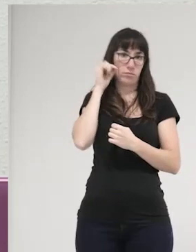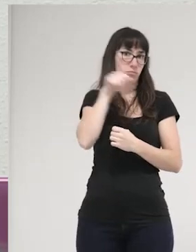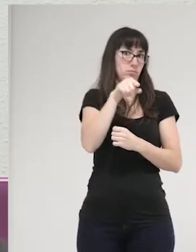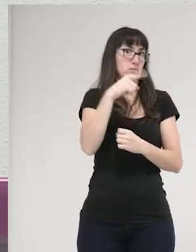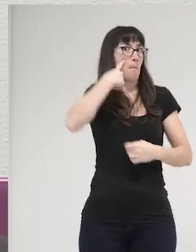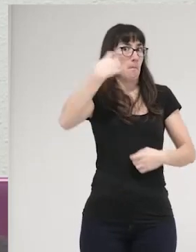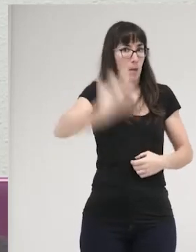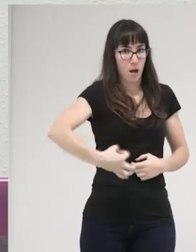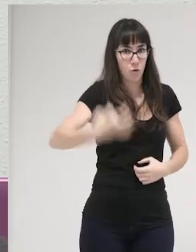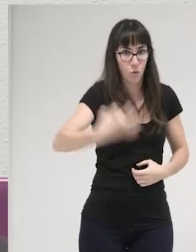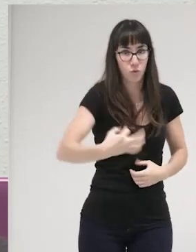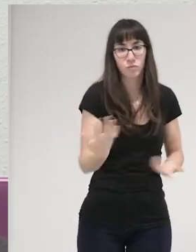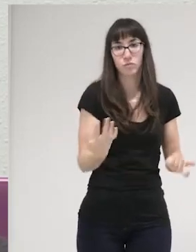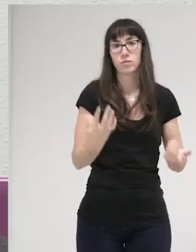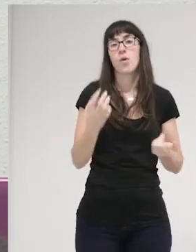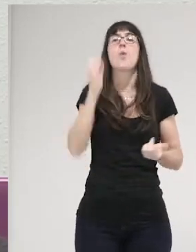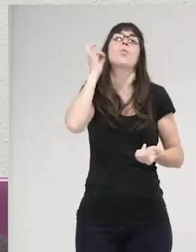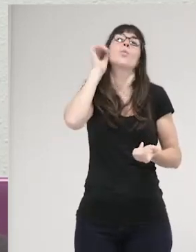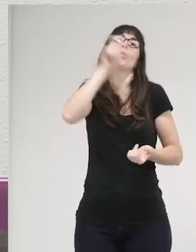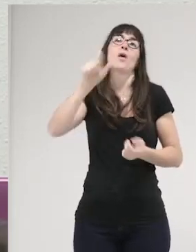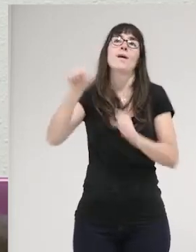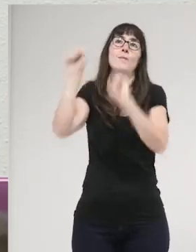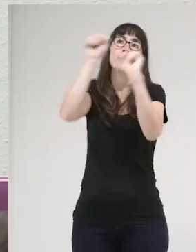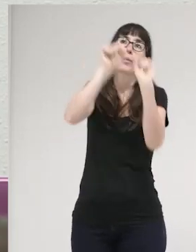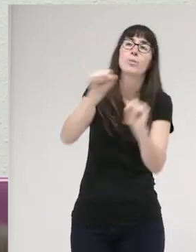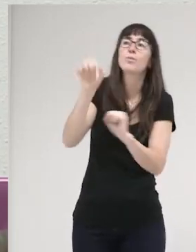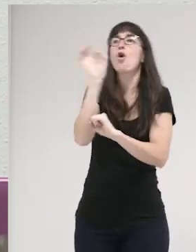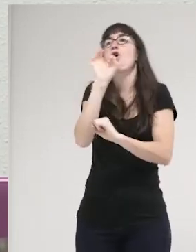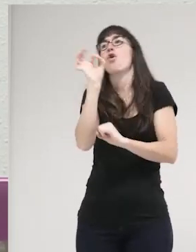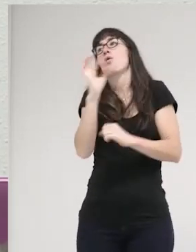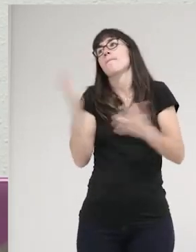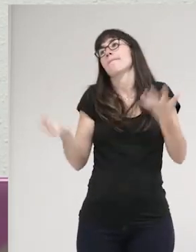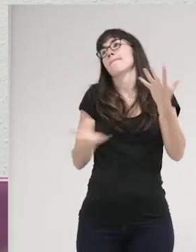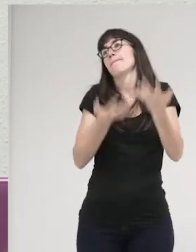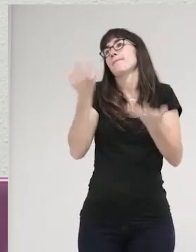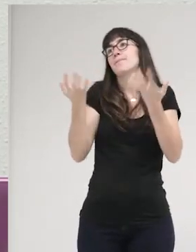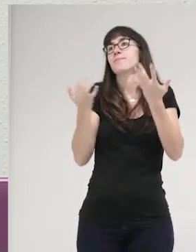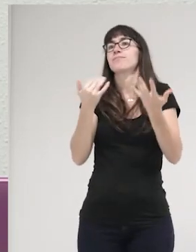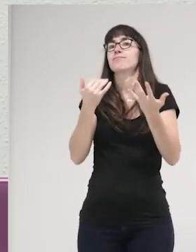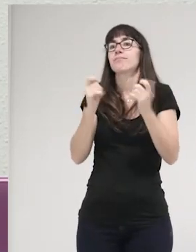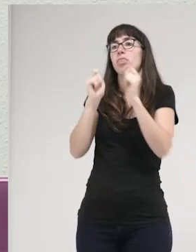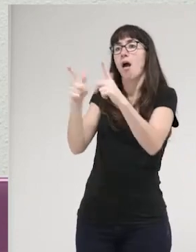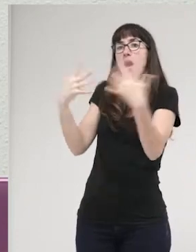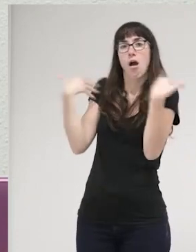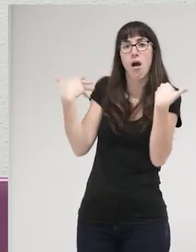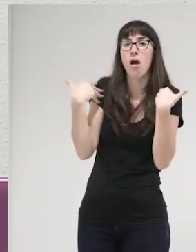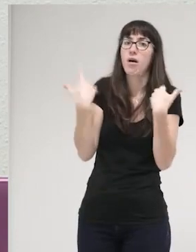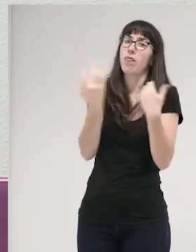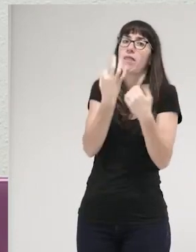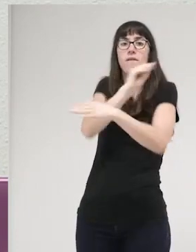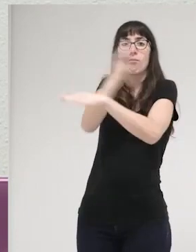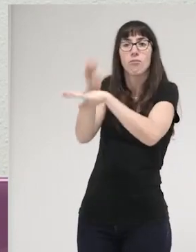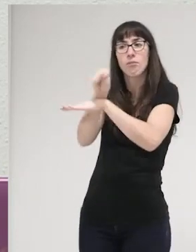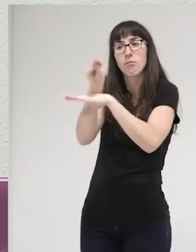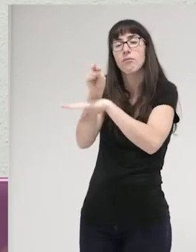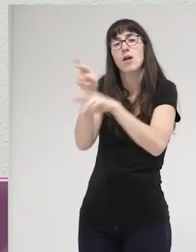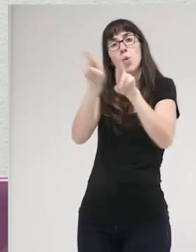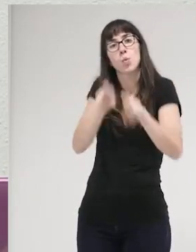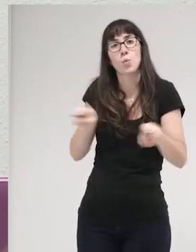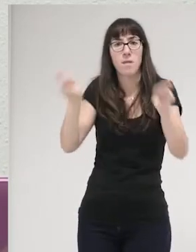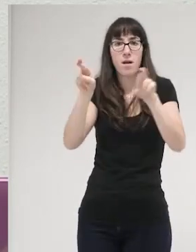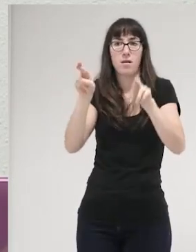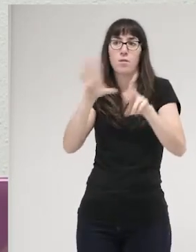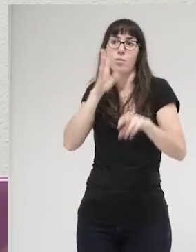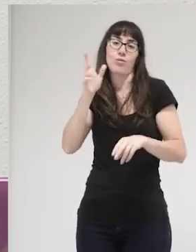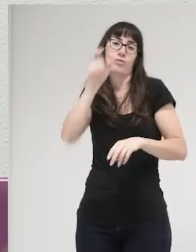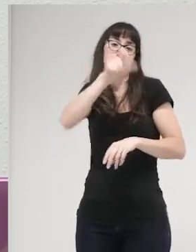el proteger a las mujeres, o de alguna forma que se retribuyan o que se reparen los agravios que se cometen contra las mujeres y las personas con diversidad sexual